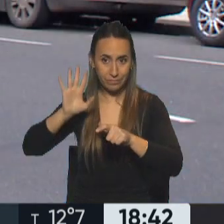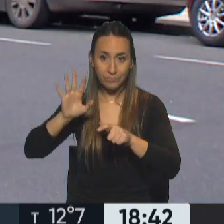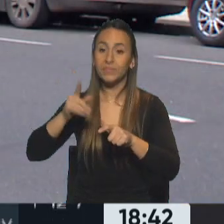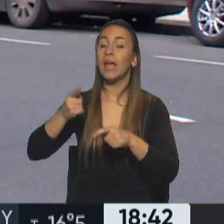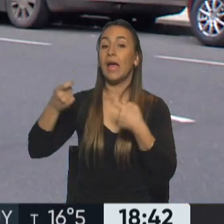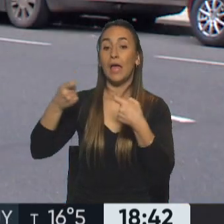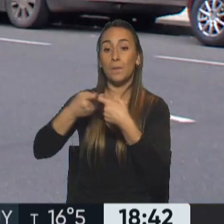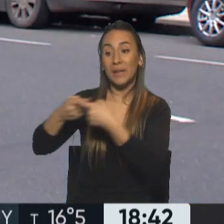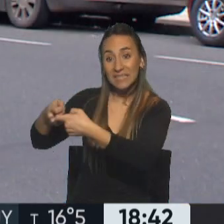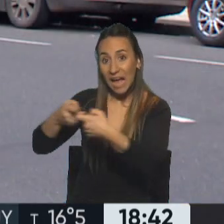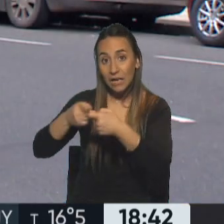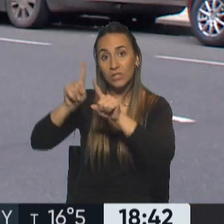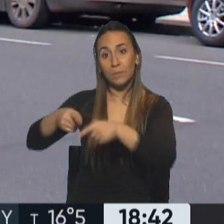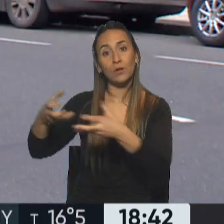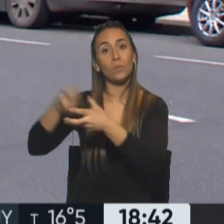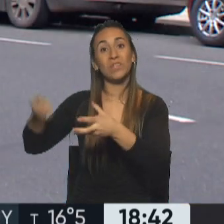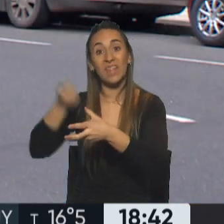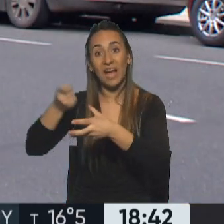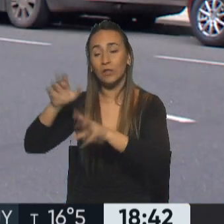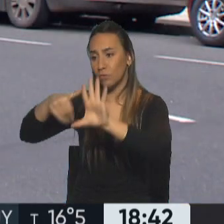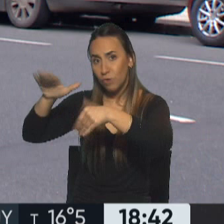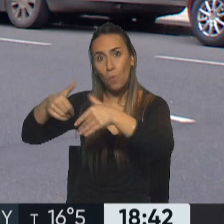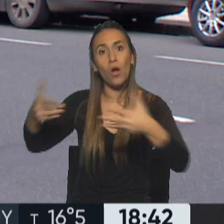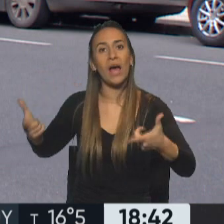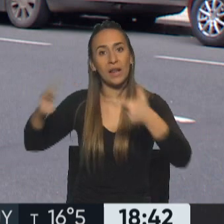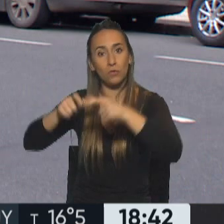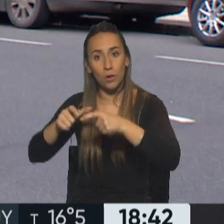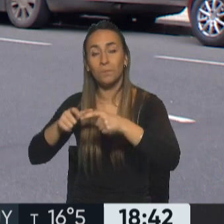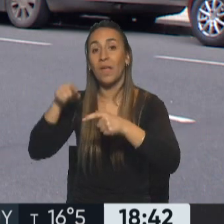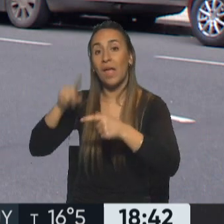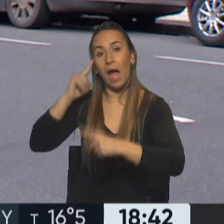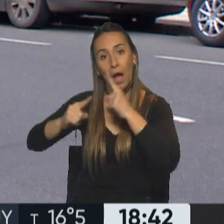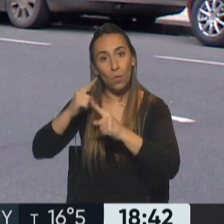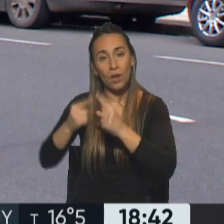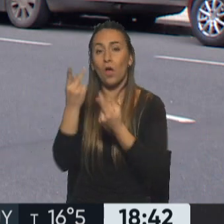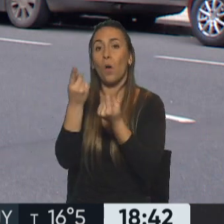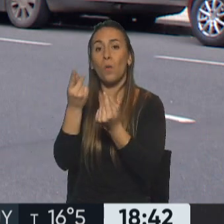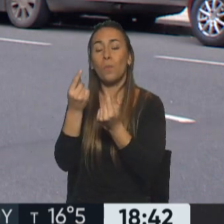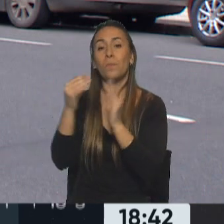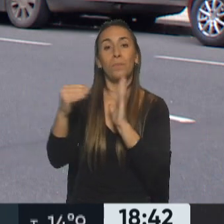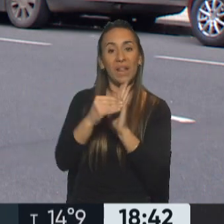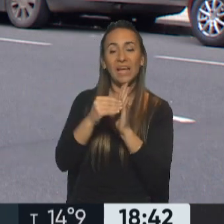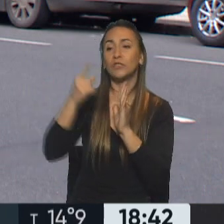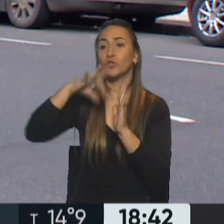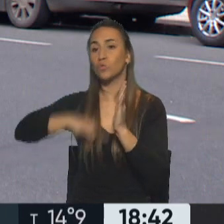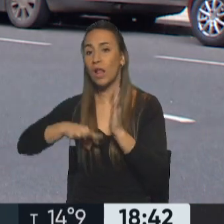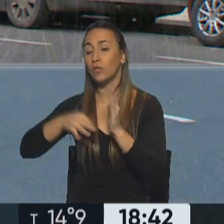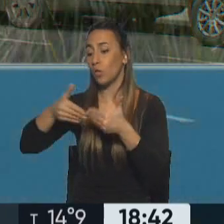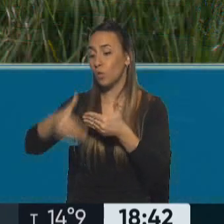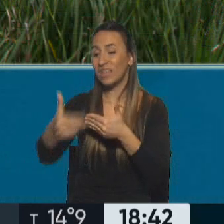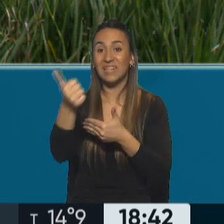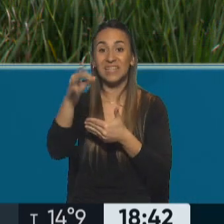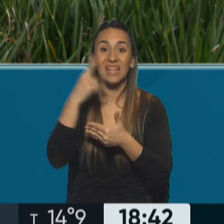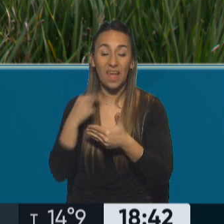empresarios y también con sindicalistas, para fijar salarios y precios para los próximos 60 días, con el